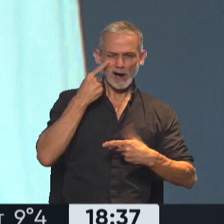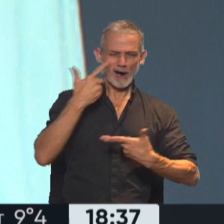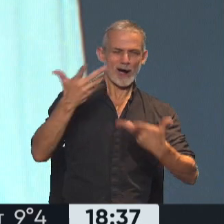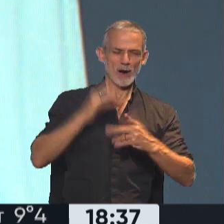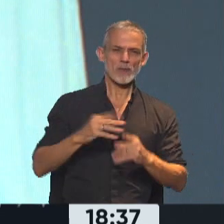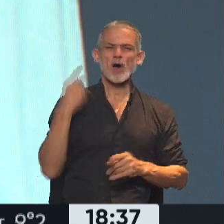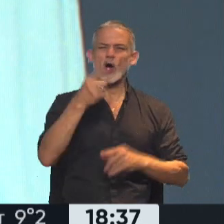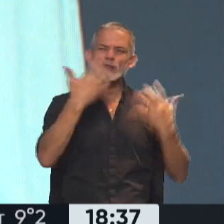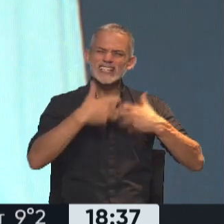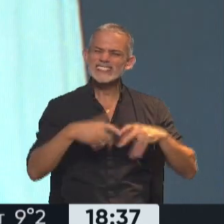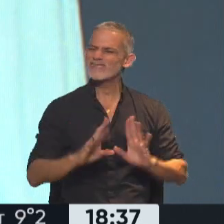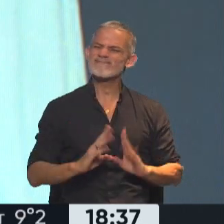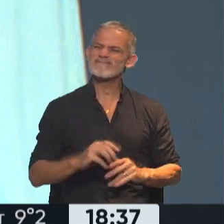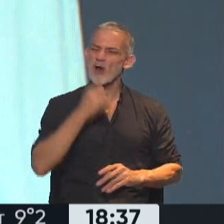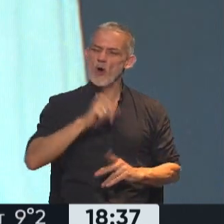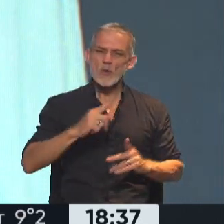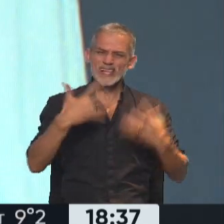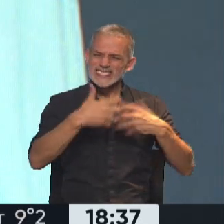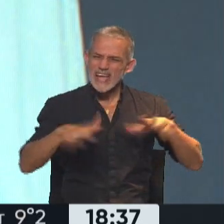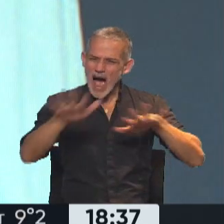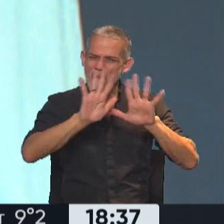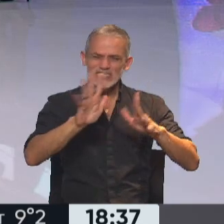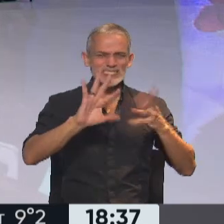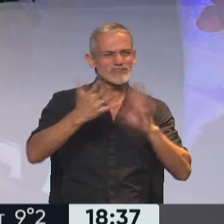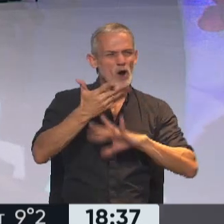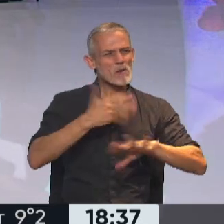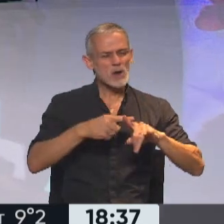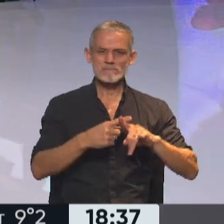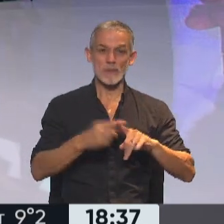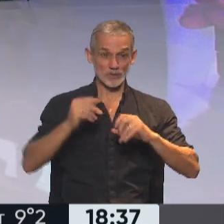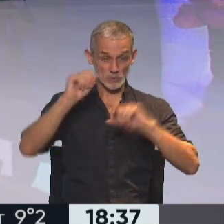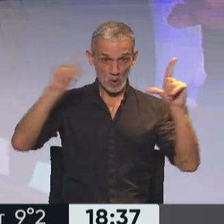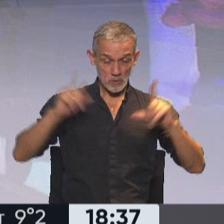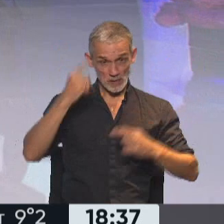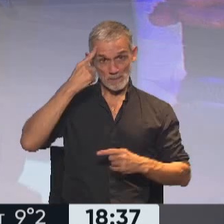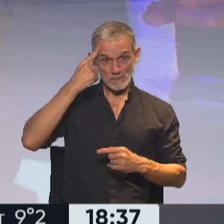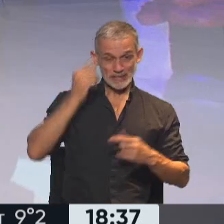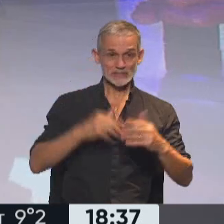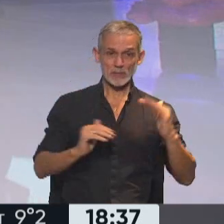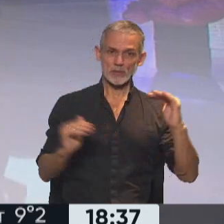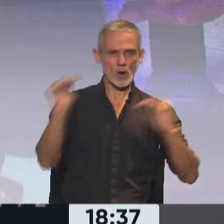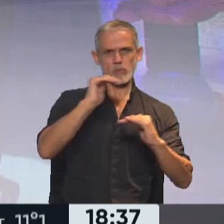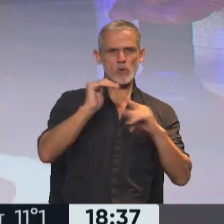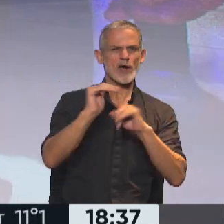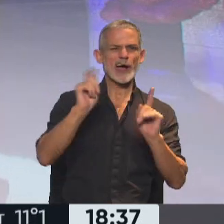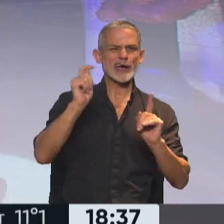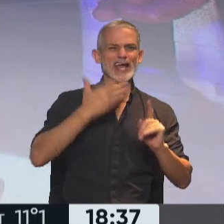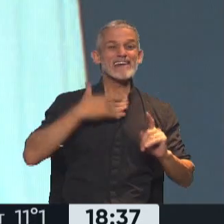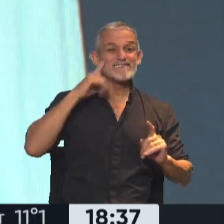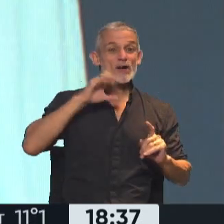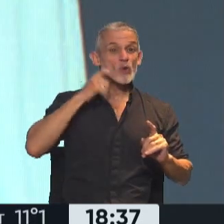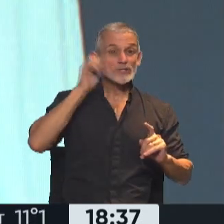antisistema. Pero se sorprendió sobre todo porque se esperaba que quien pase una segunda vuelta era Fico